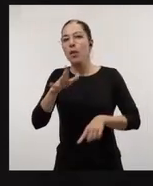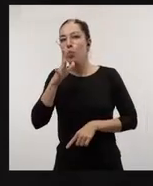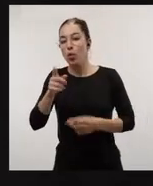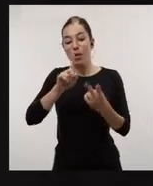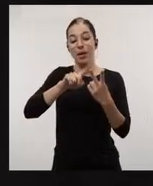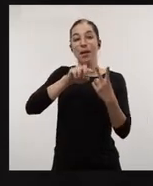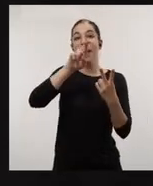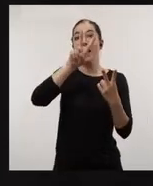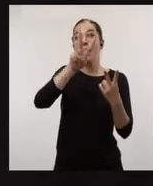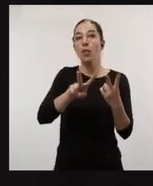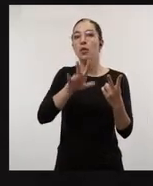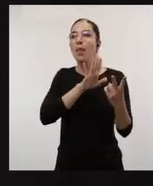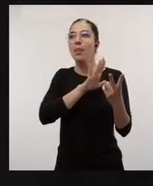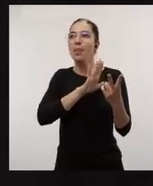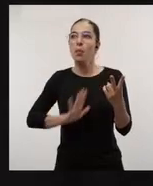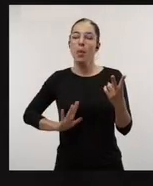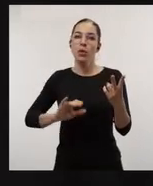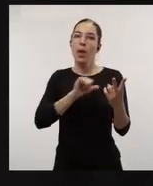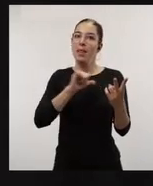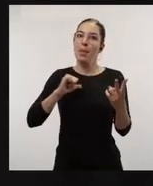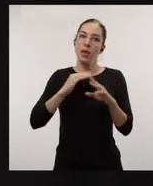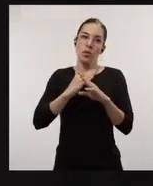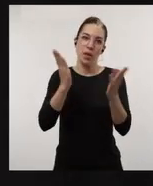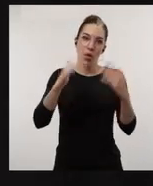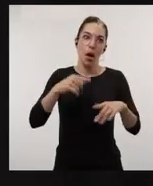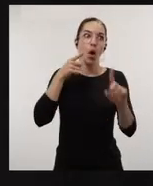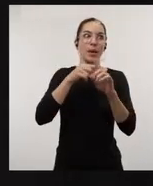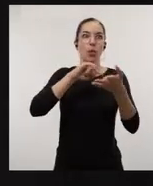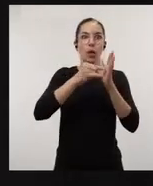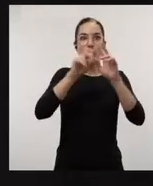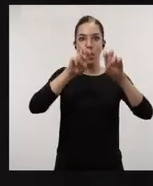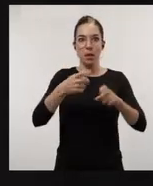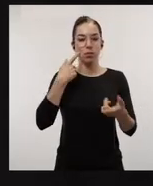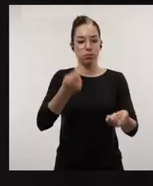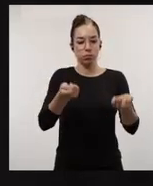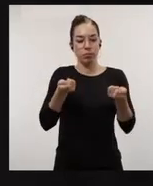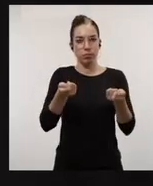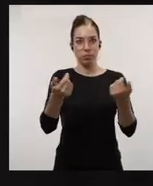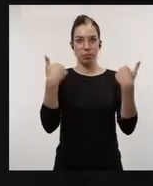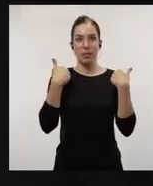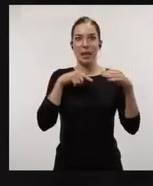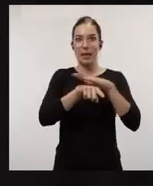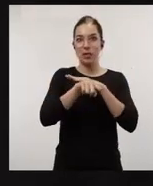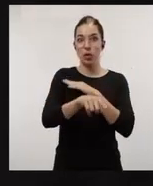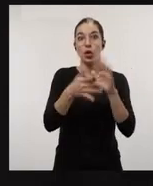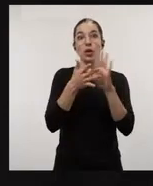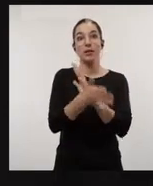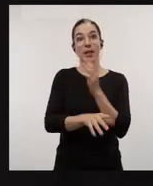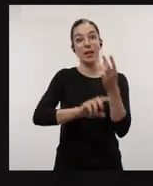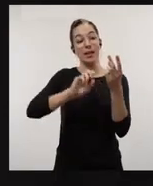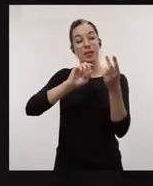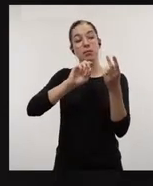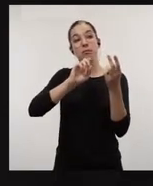todavía no tiene independencia suficiente para gestionar un proyecto de investigación, entonces pasaríamos